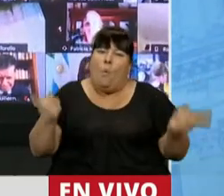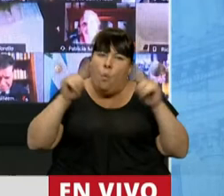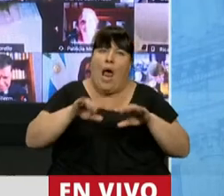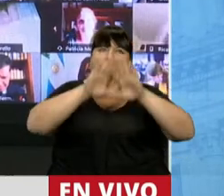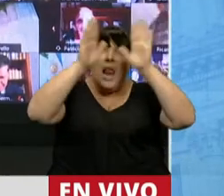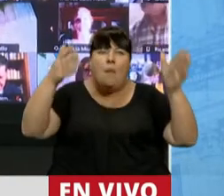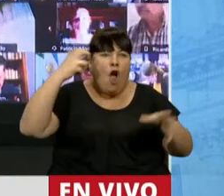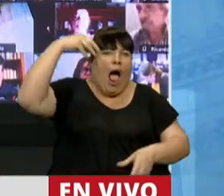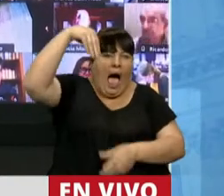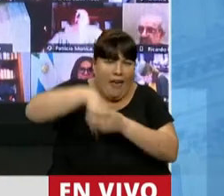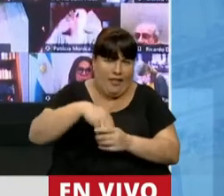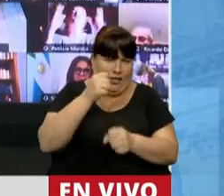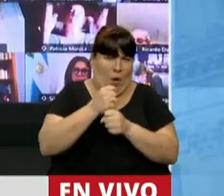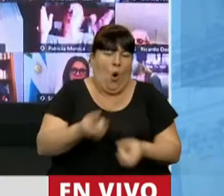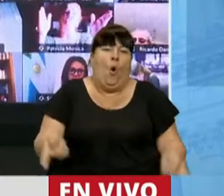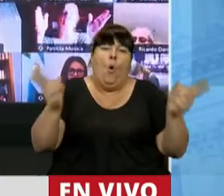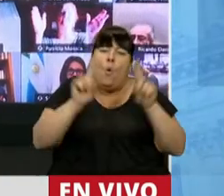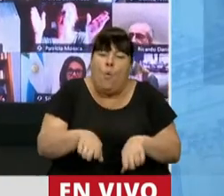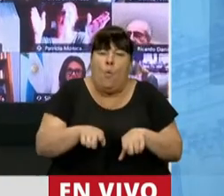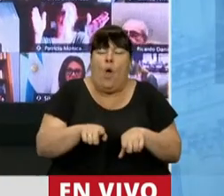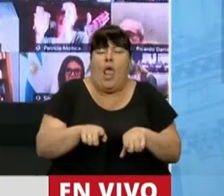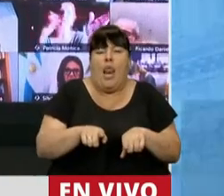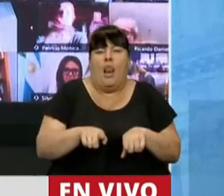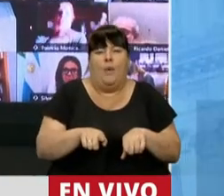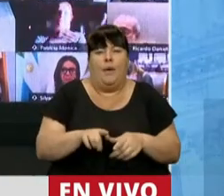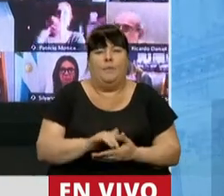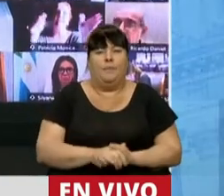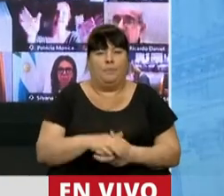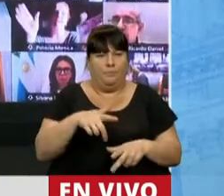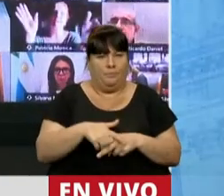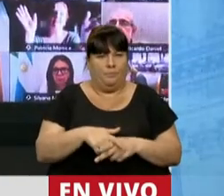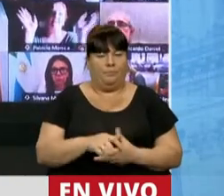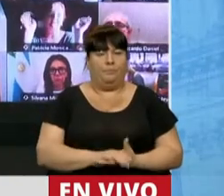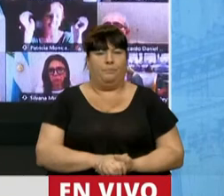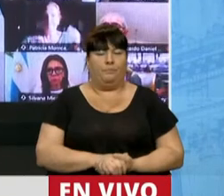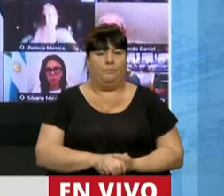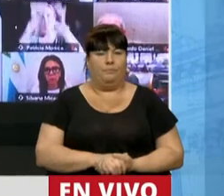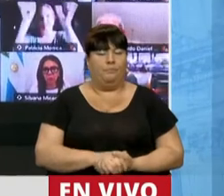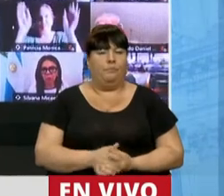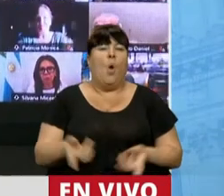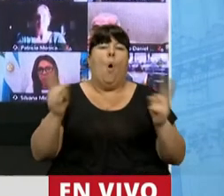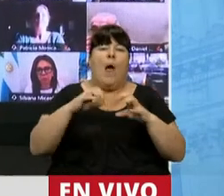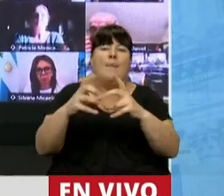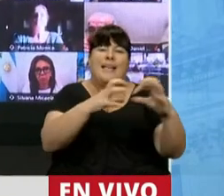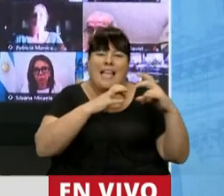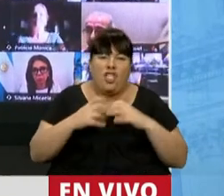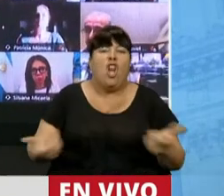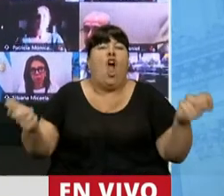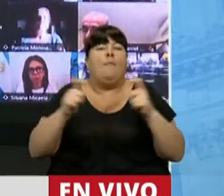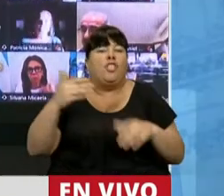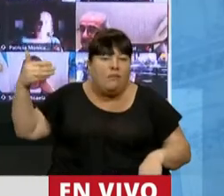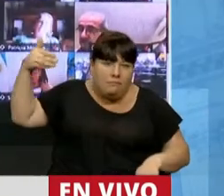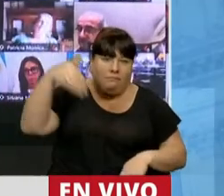institucionalidad, volvamos a las sesiones, y a las comisiones